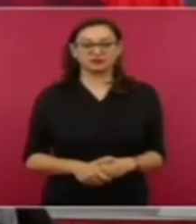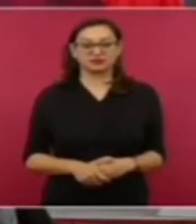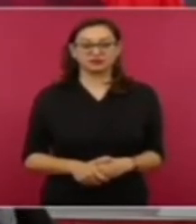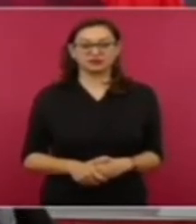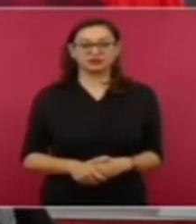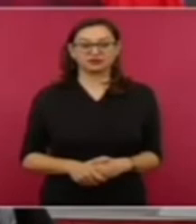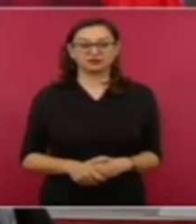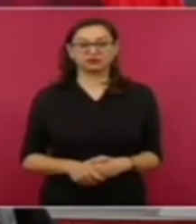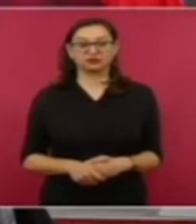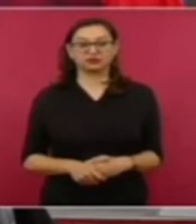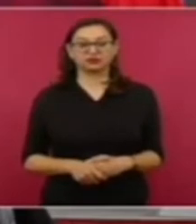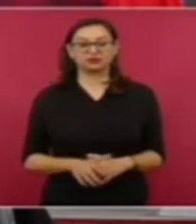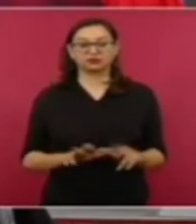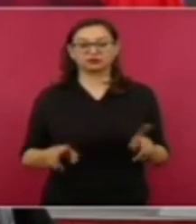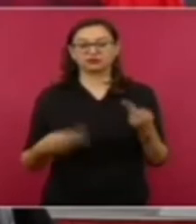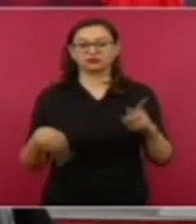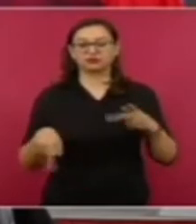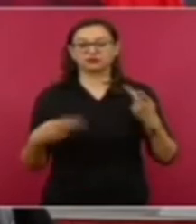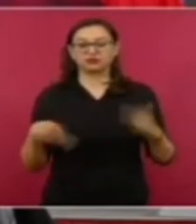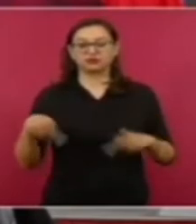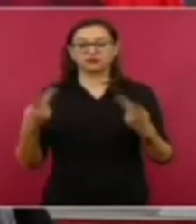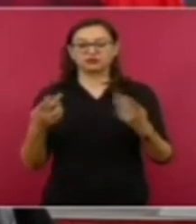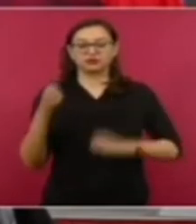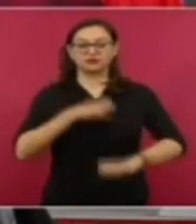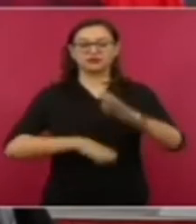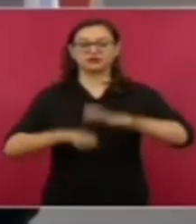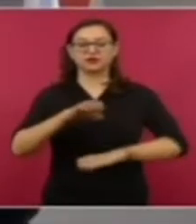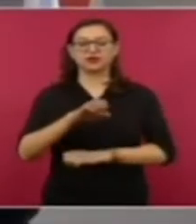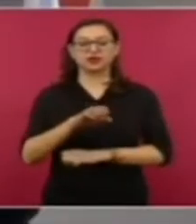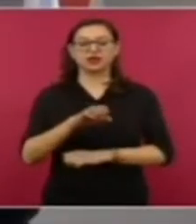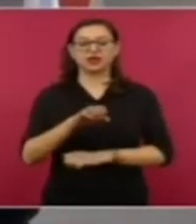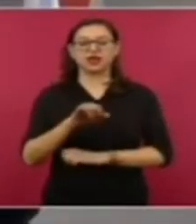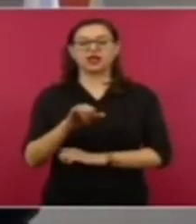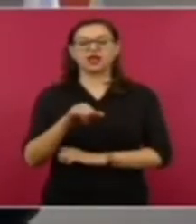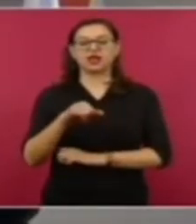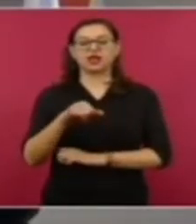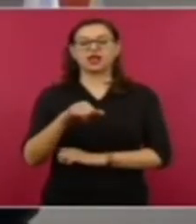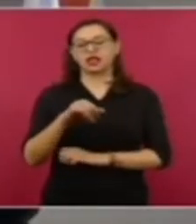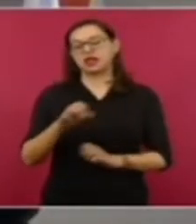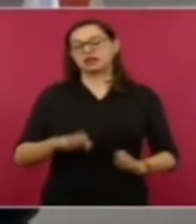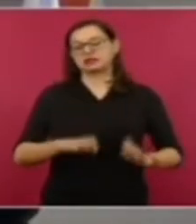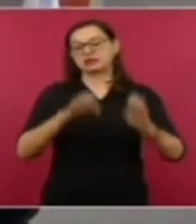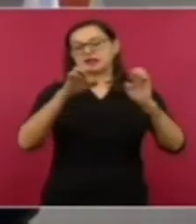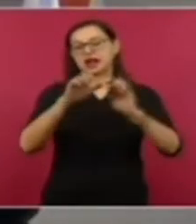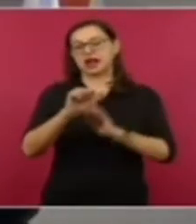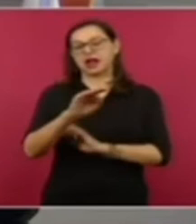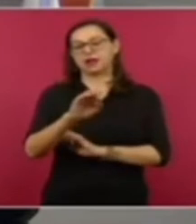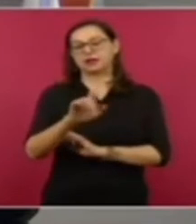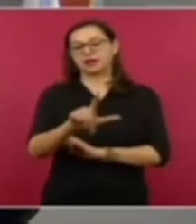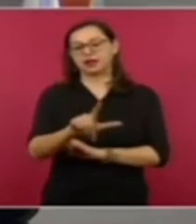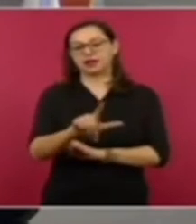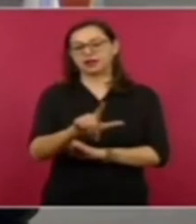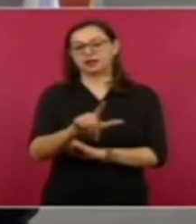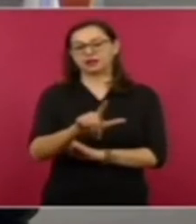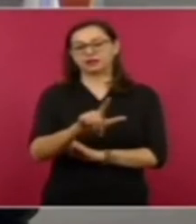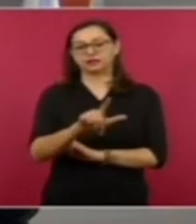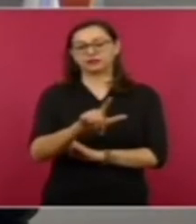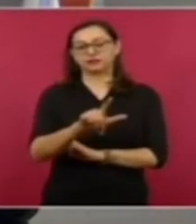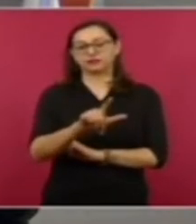Inmuebles Abel, nombre de,